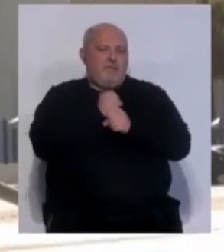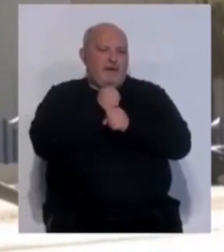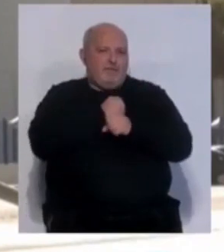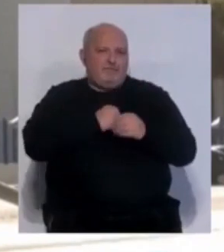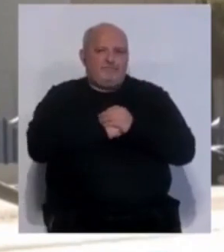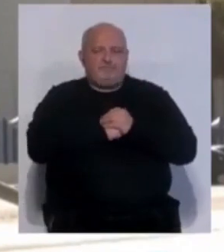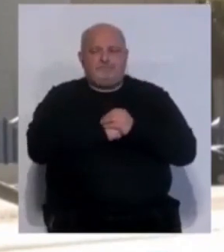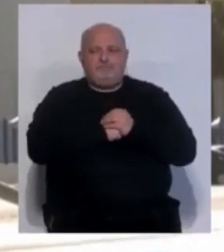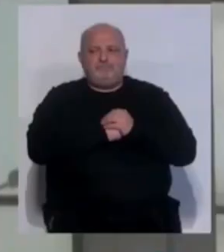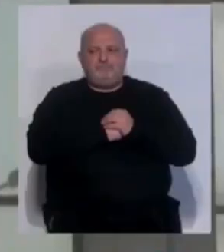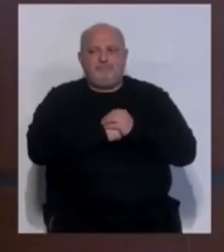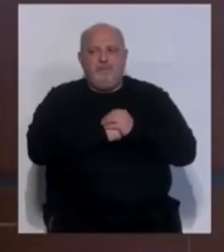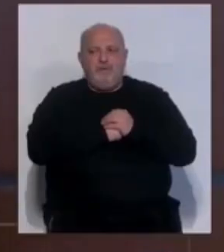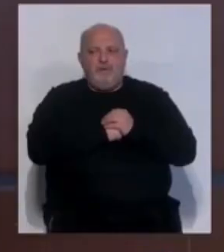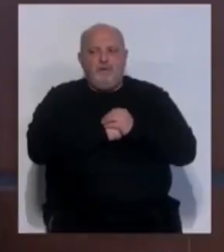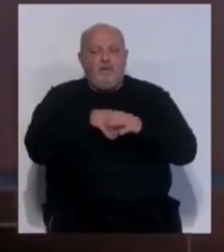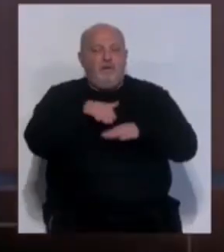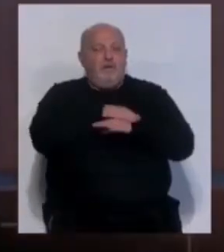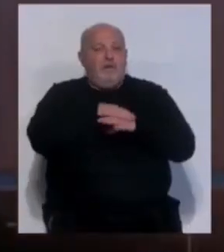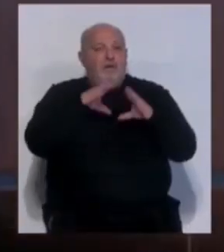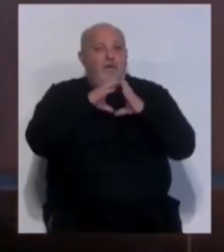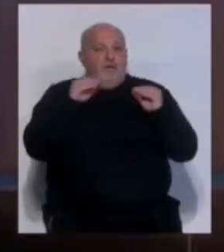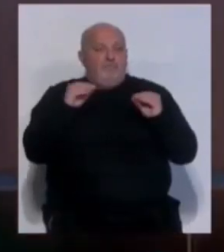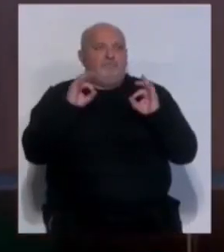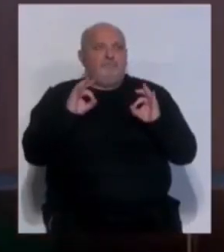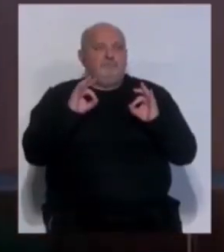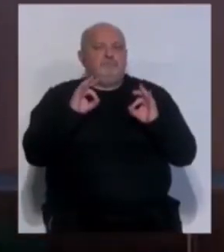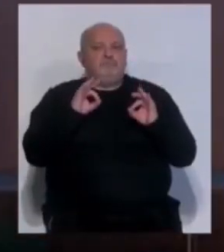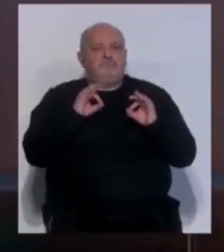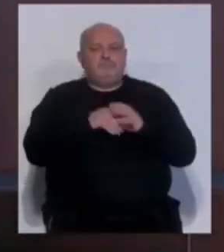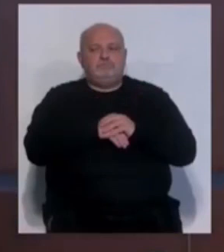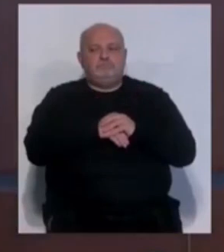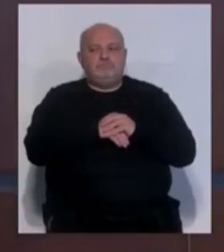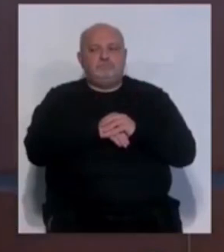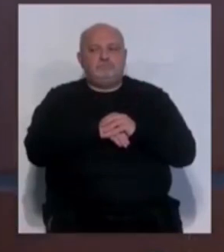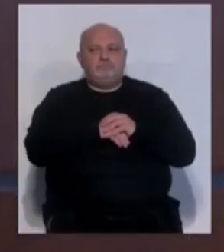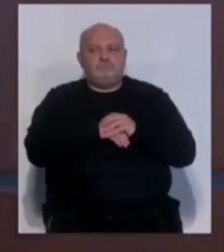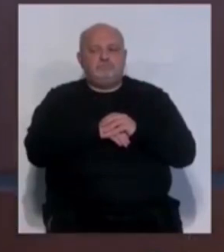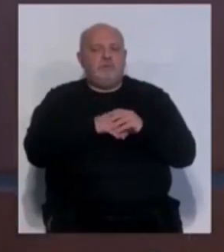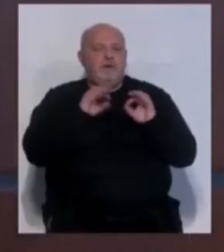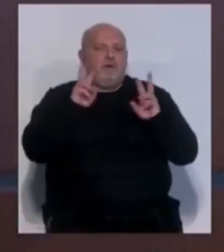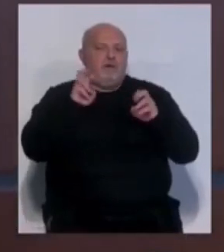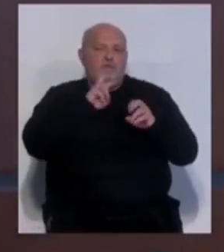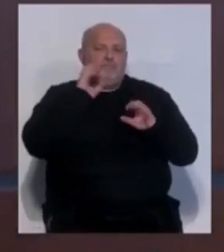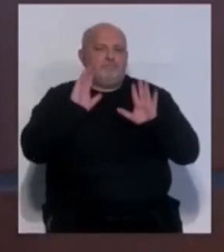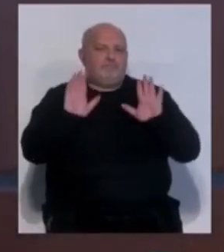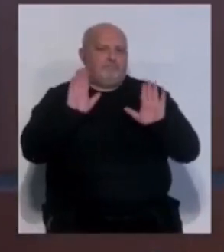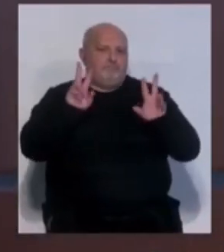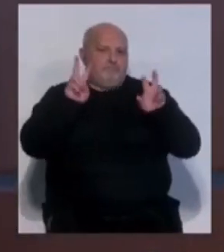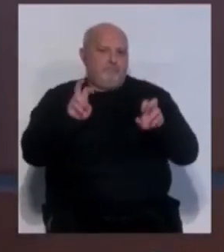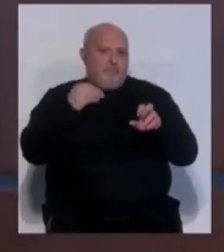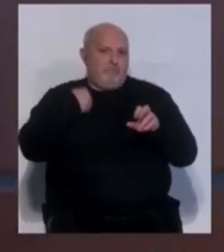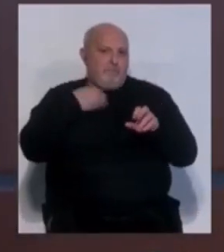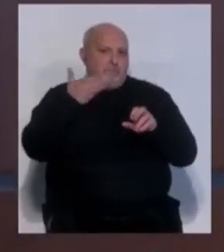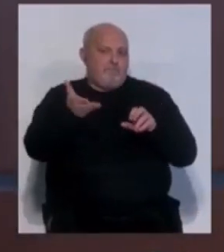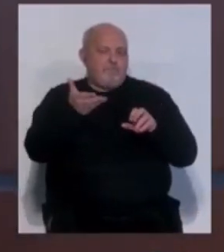empleo. El Gobierno andaluz vamos a guardar prudencia y cautela sobre